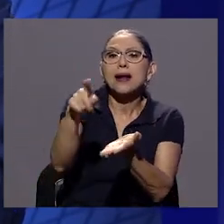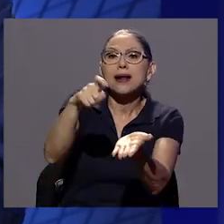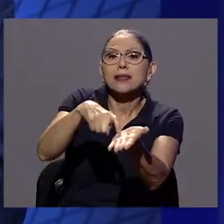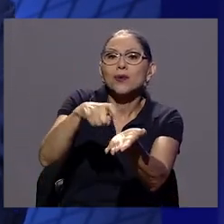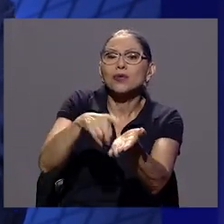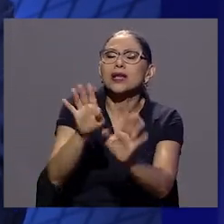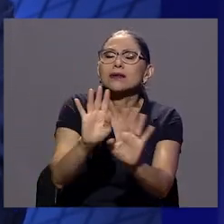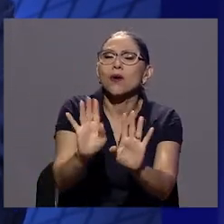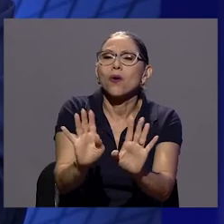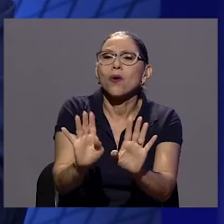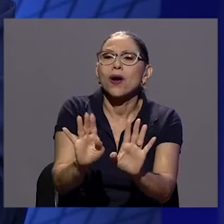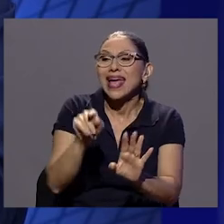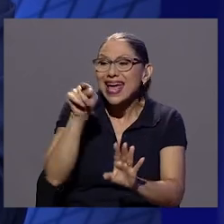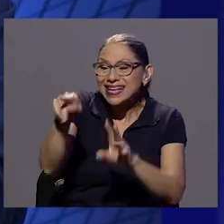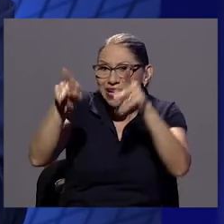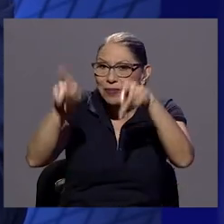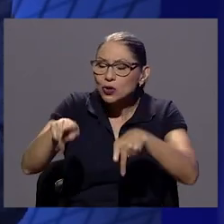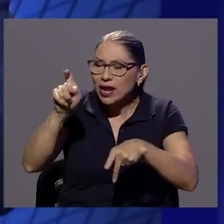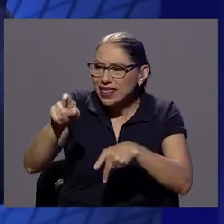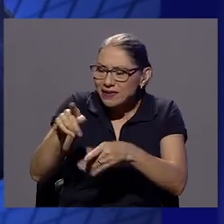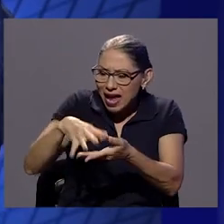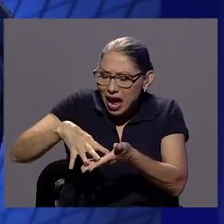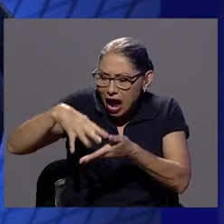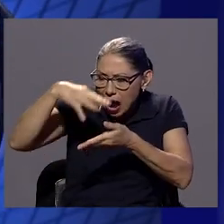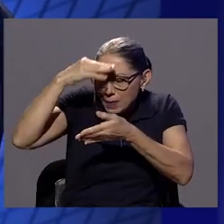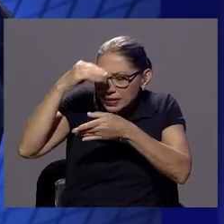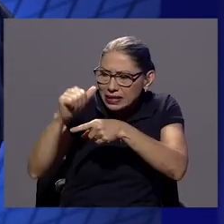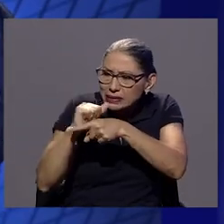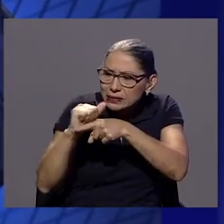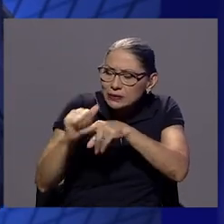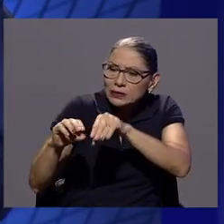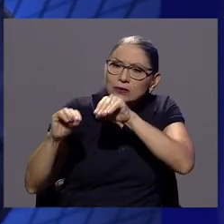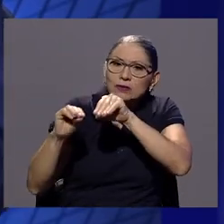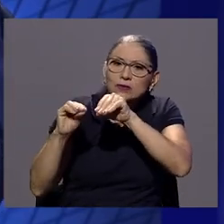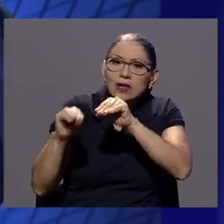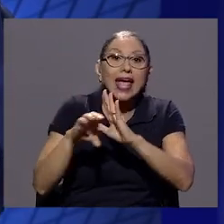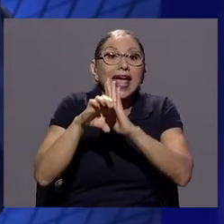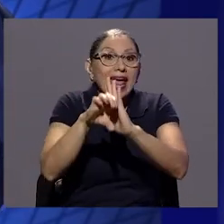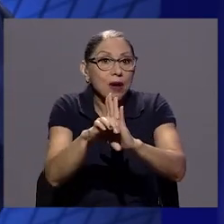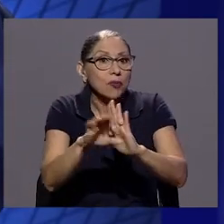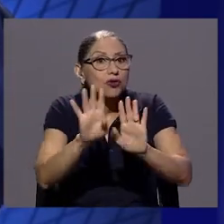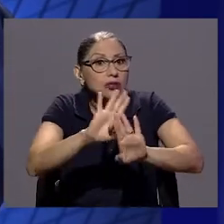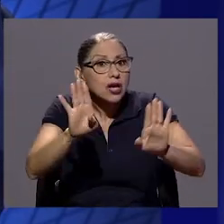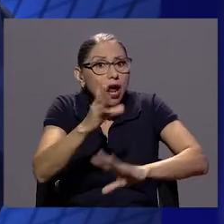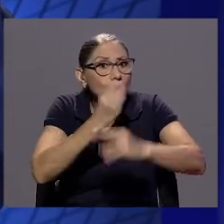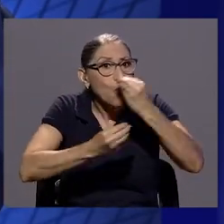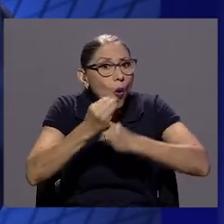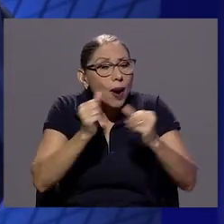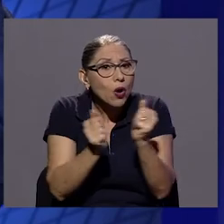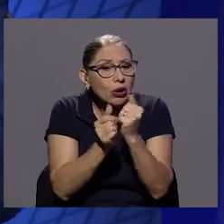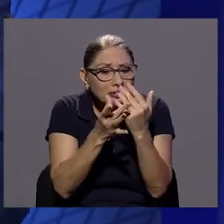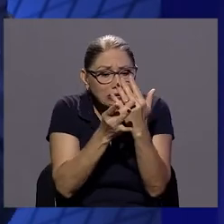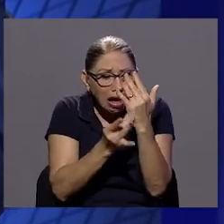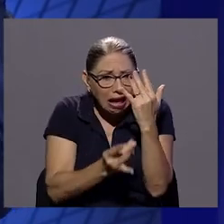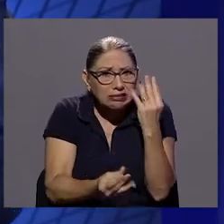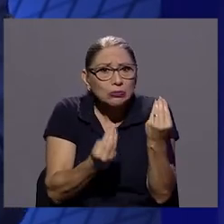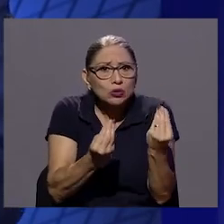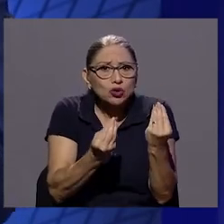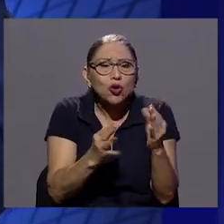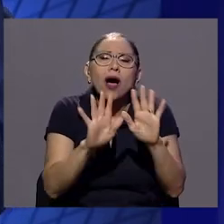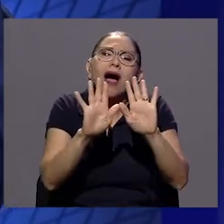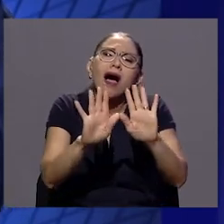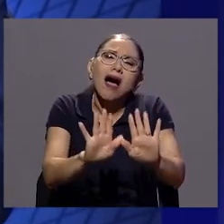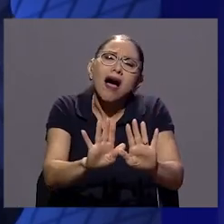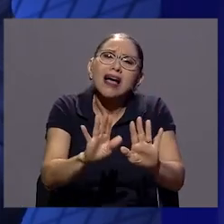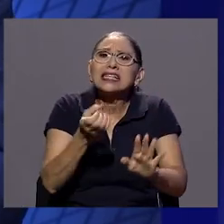que trabajarle el comportamiento a esa persona igual que necesitamos que deje de consumir comidas con colesterol o grasas. Necesitamos que deje